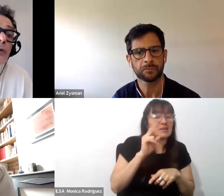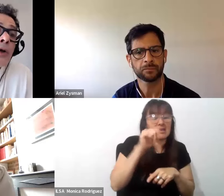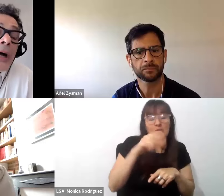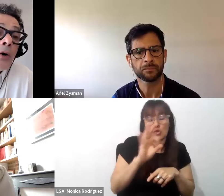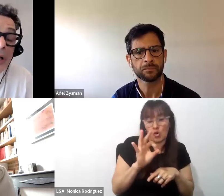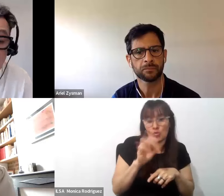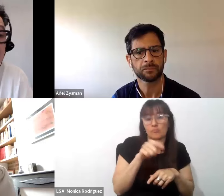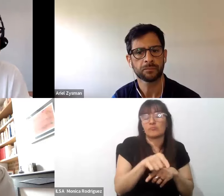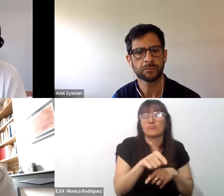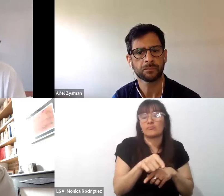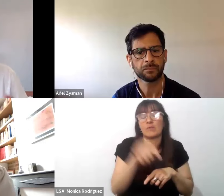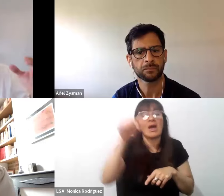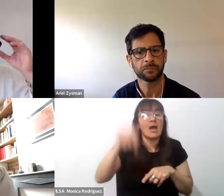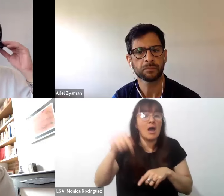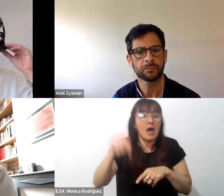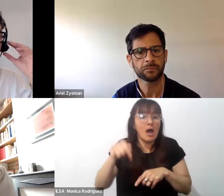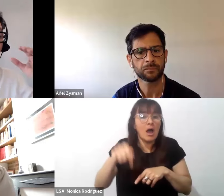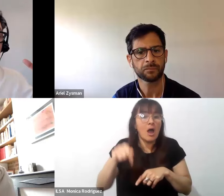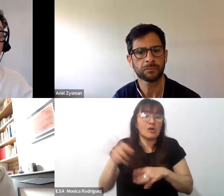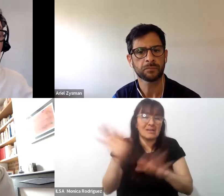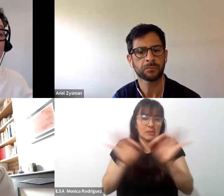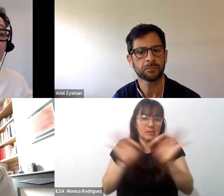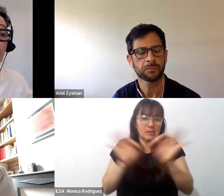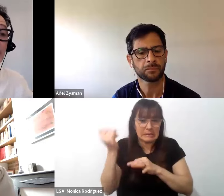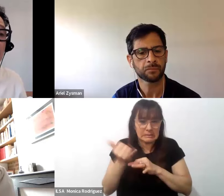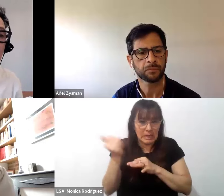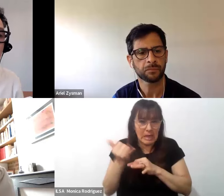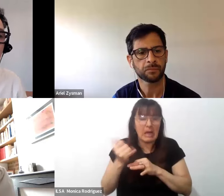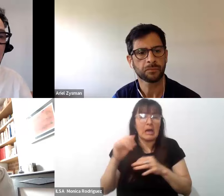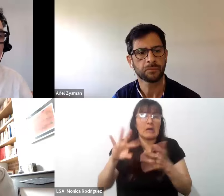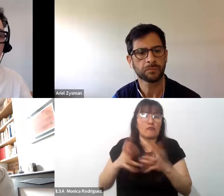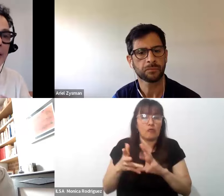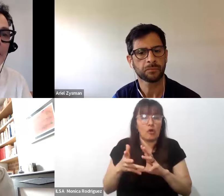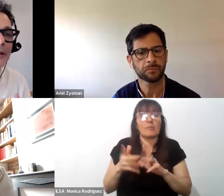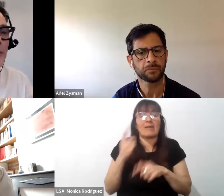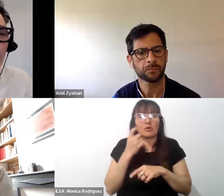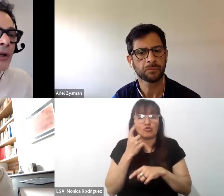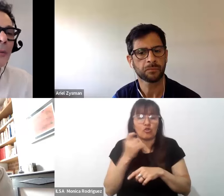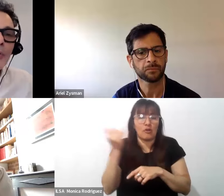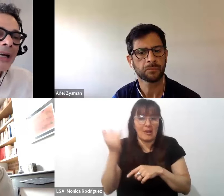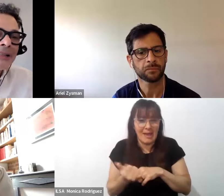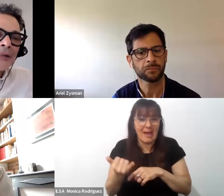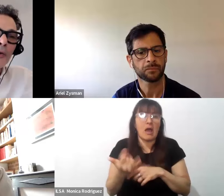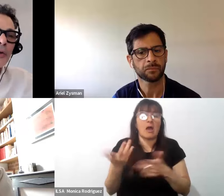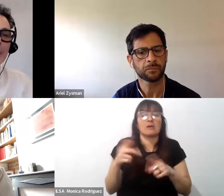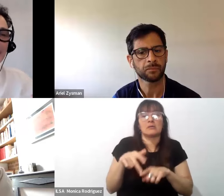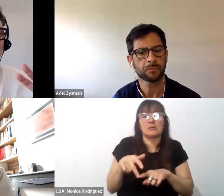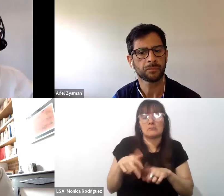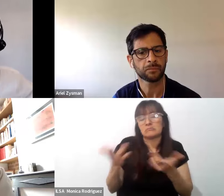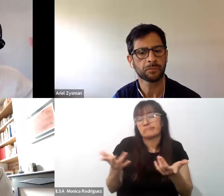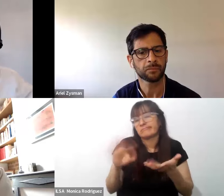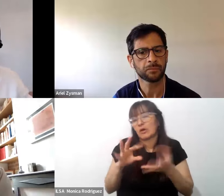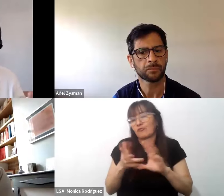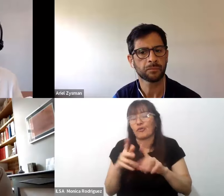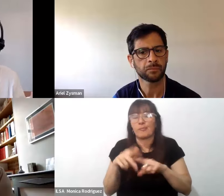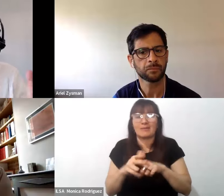solo que ahora más que a través de estrategias de formas tecnológicas de control a través de tecnologías morales tecnologías del